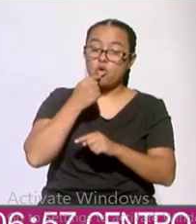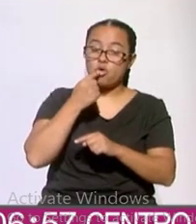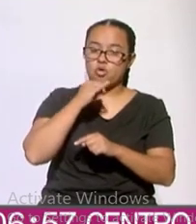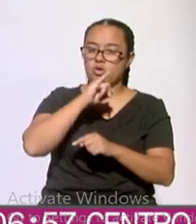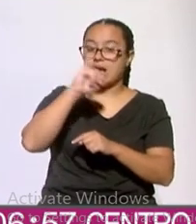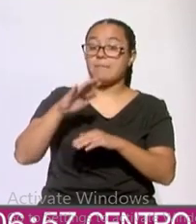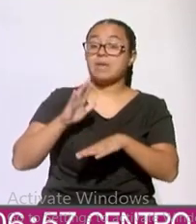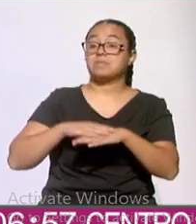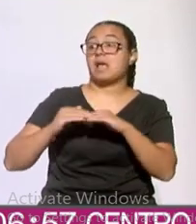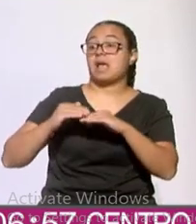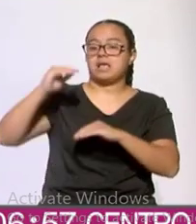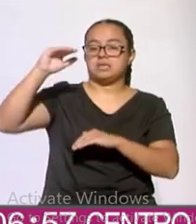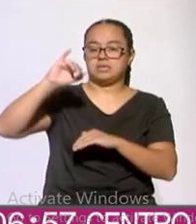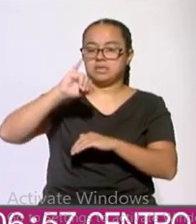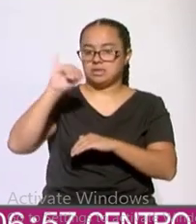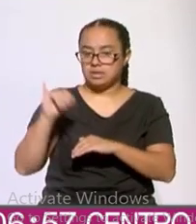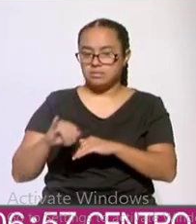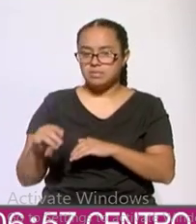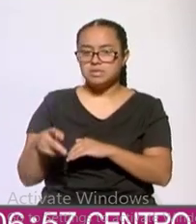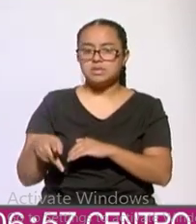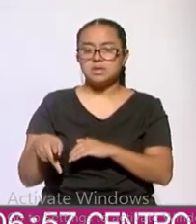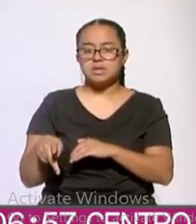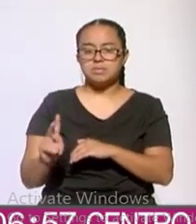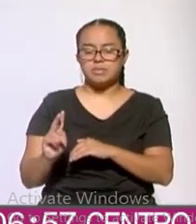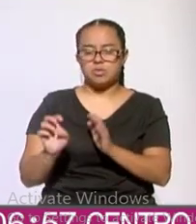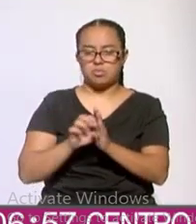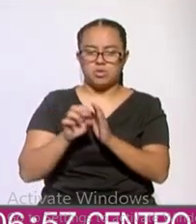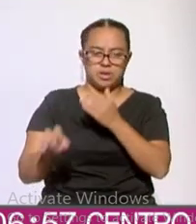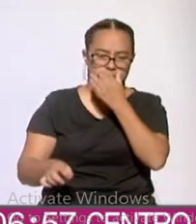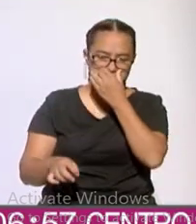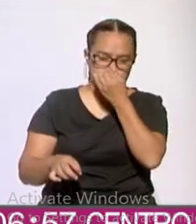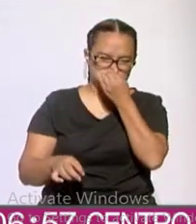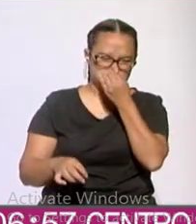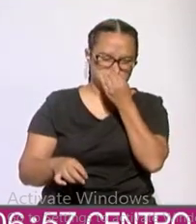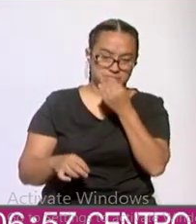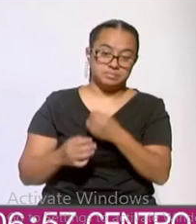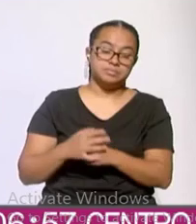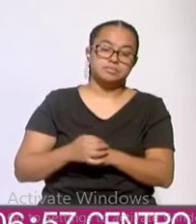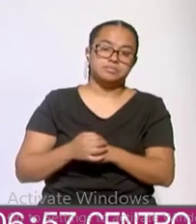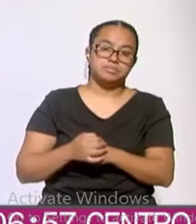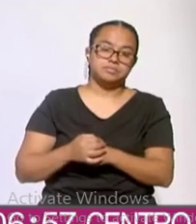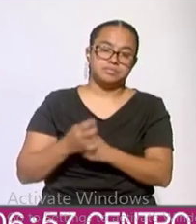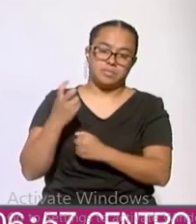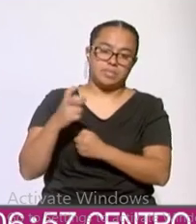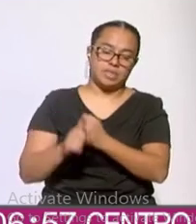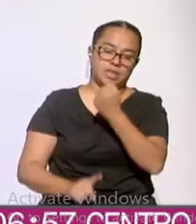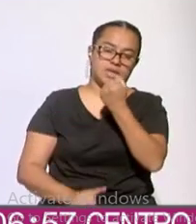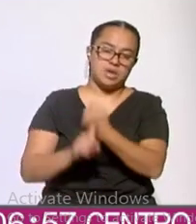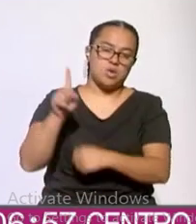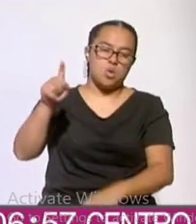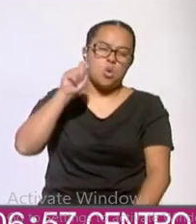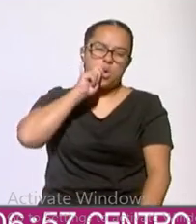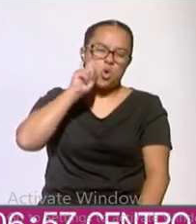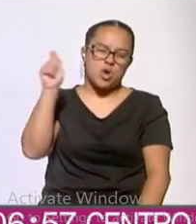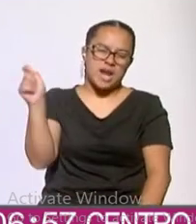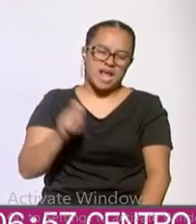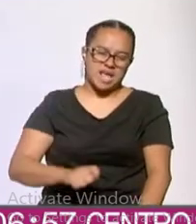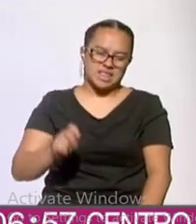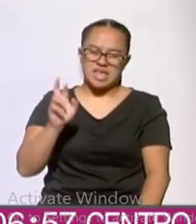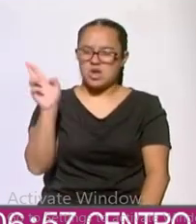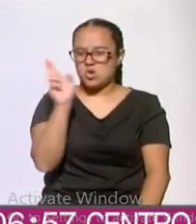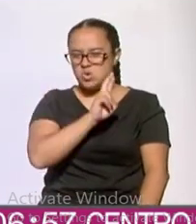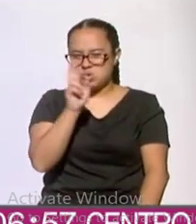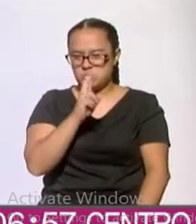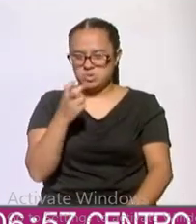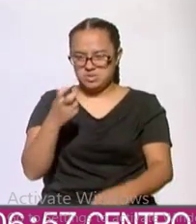domina, pero, digamos, en este que fue el conflicto con Ucrania, que fue la primera discusión